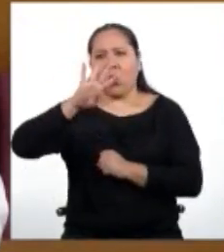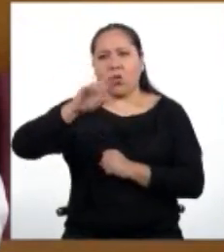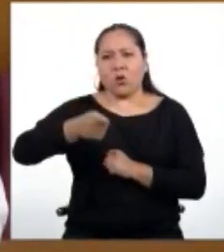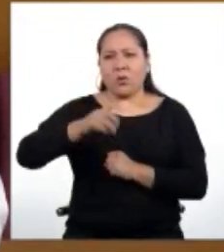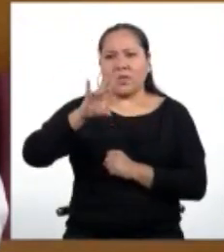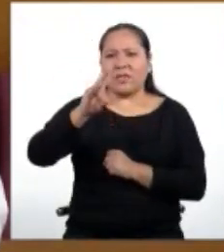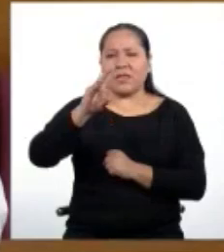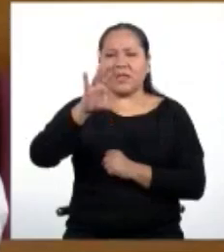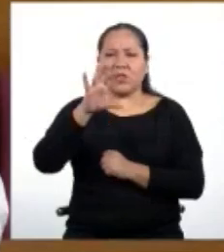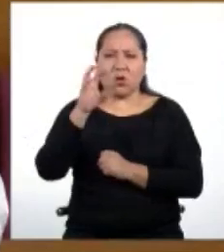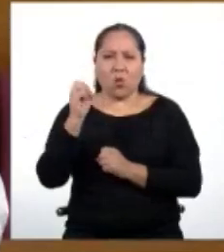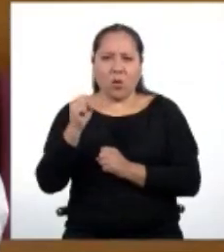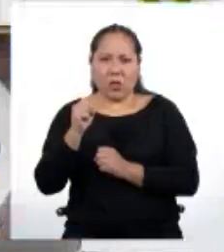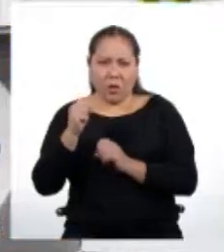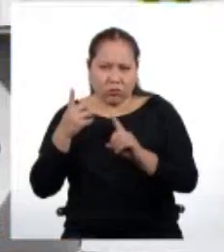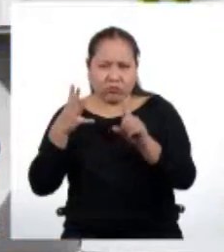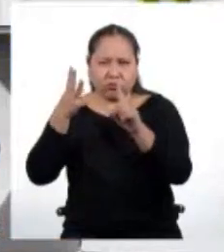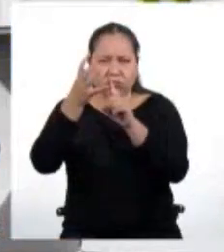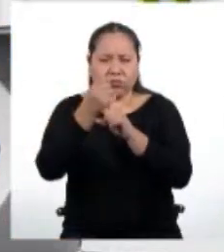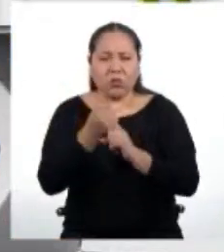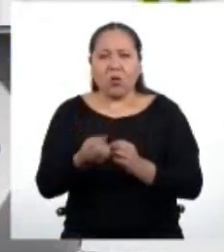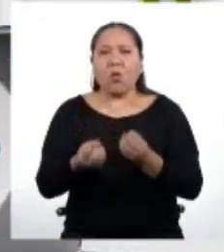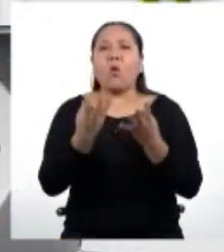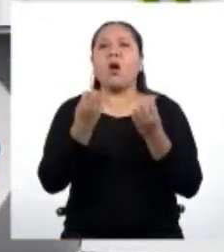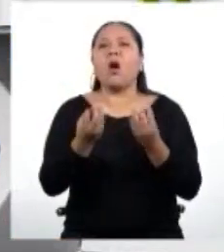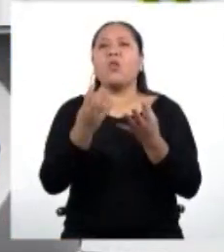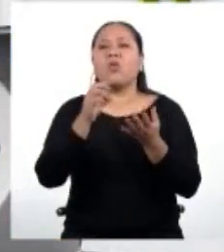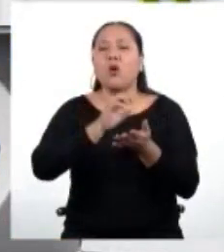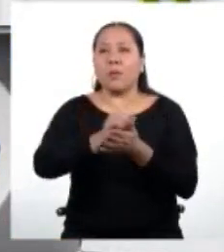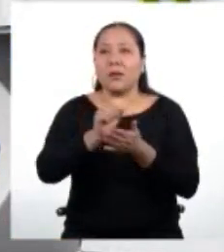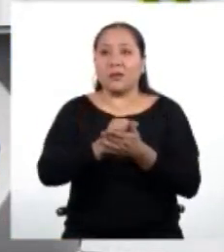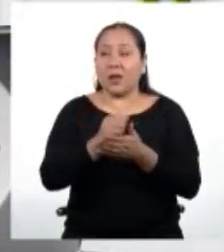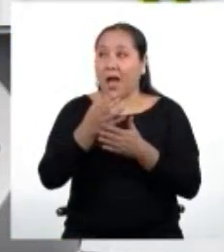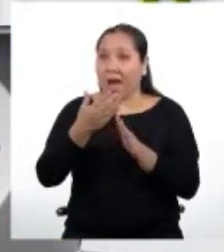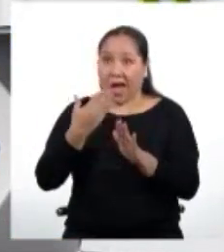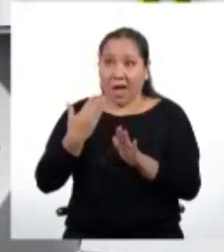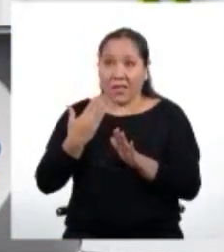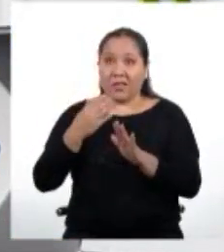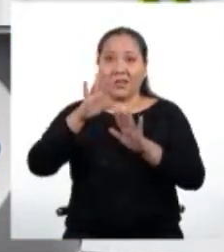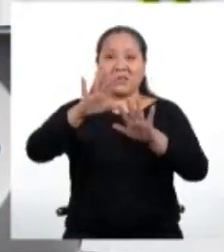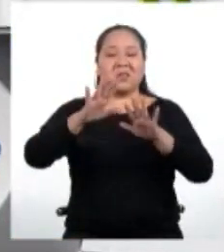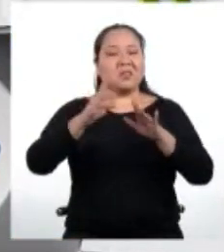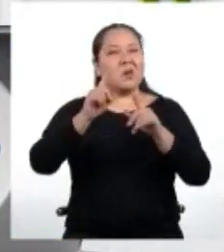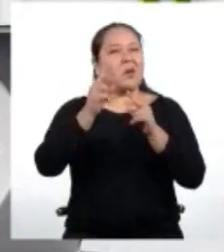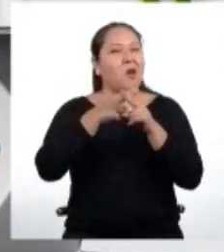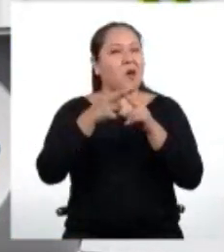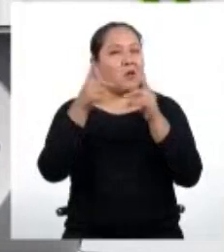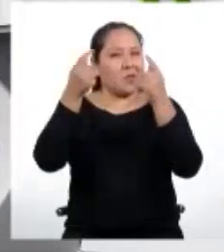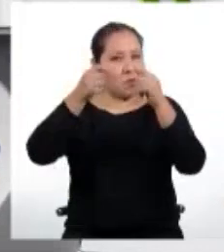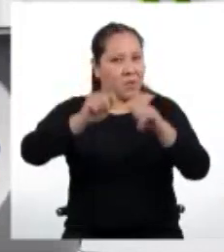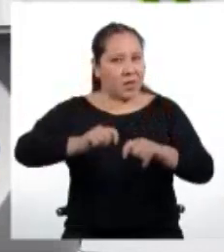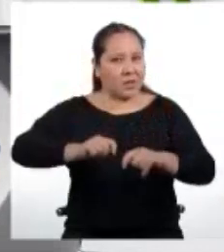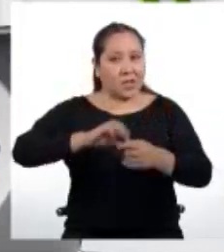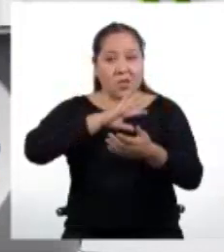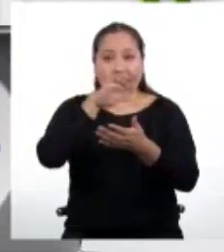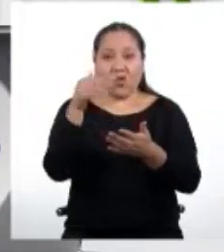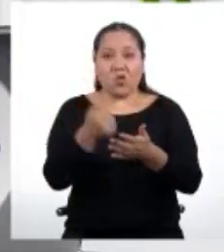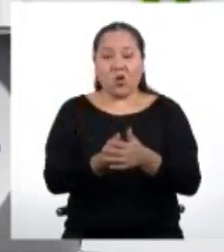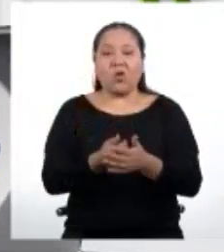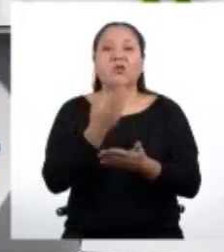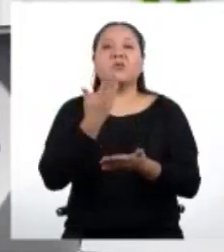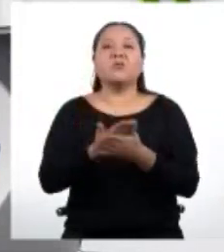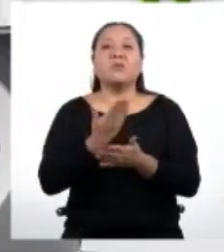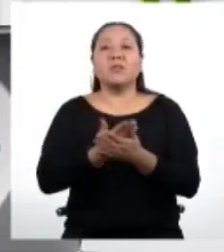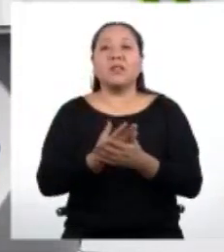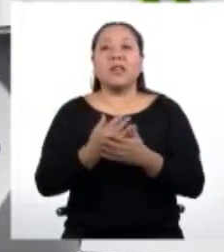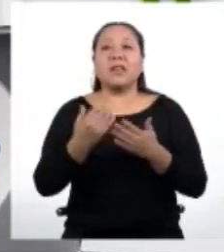necesitaba para comprar su motocar? Antes de meternos de lleno en la pregunta, vamos a tomar una pequeña pausa. Así, todas y todos se aseguran